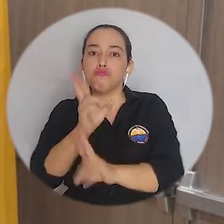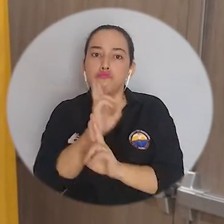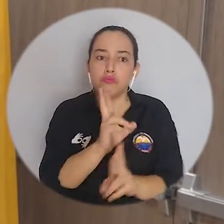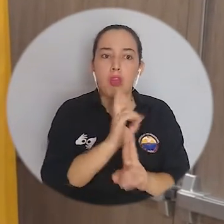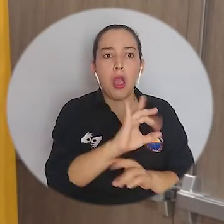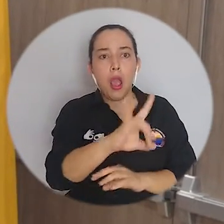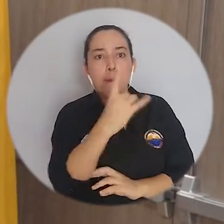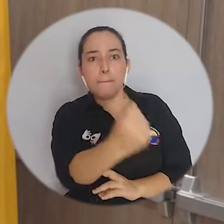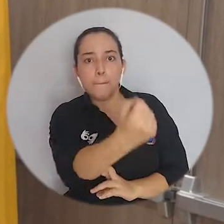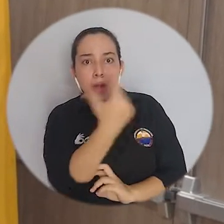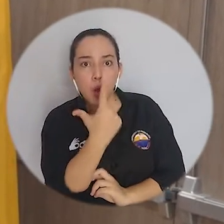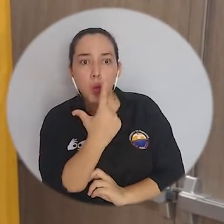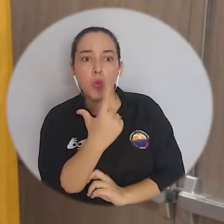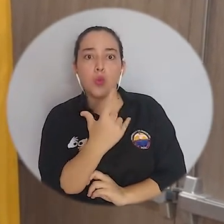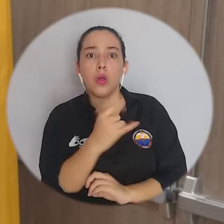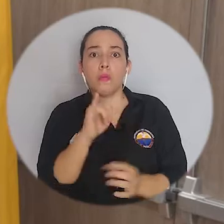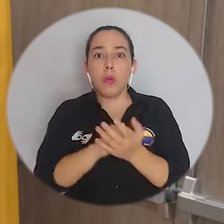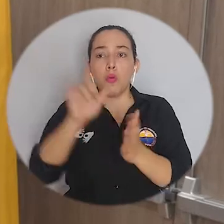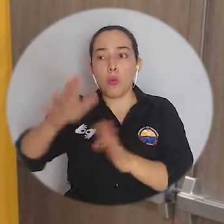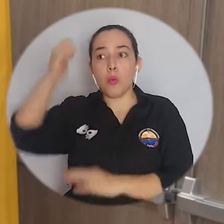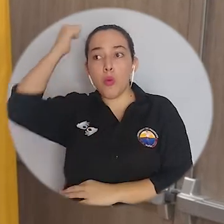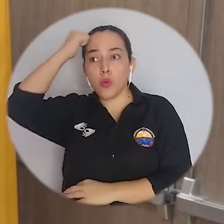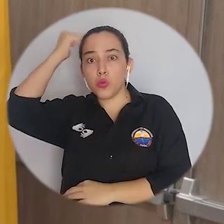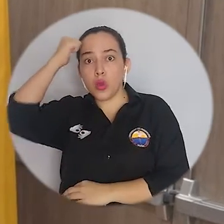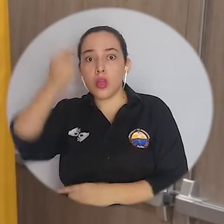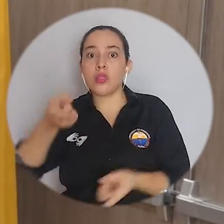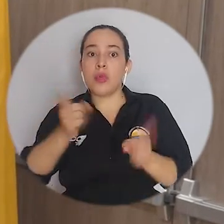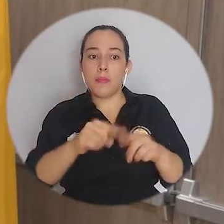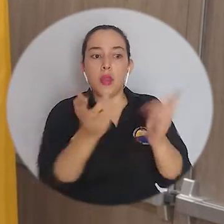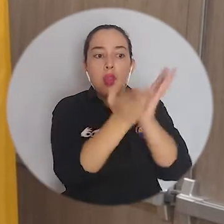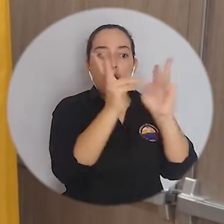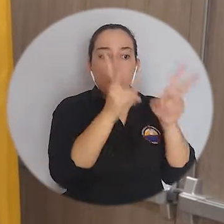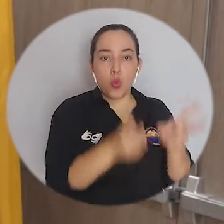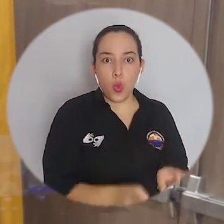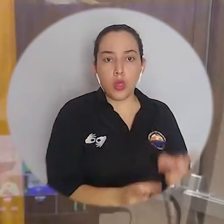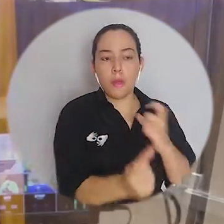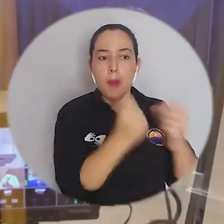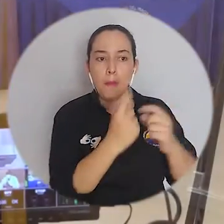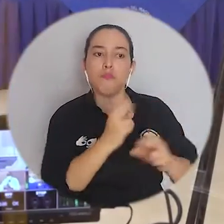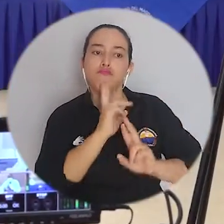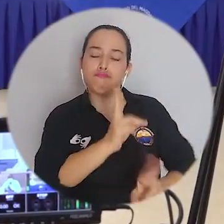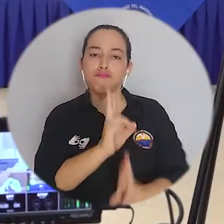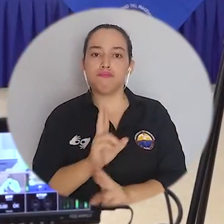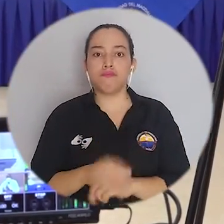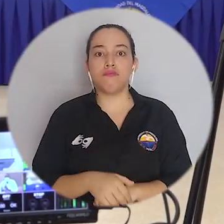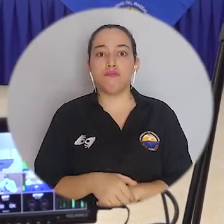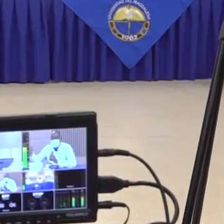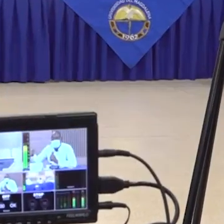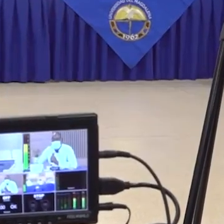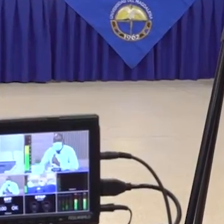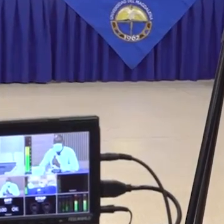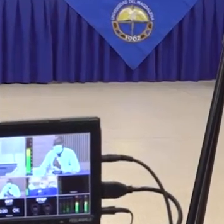debatir y responder preguntas tanto del estamento docente como del estamento de los estudiantes.